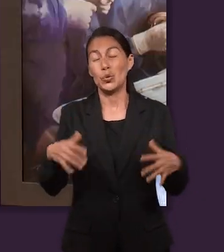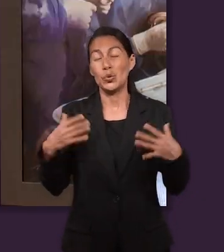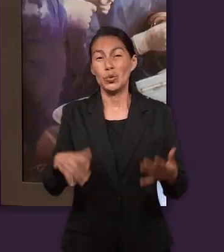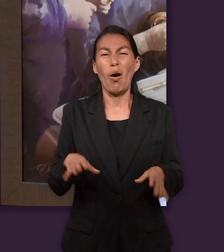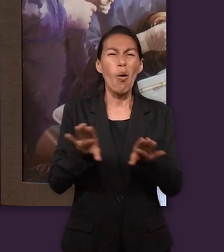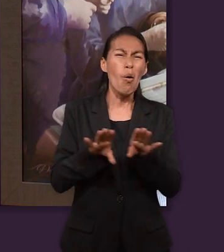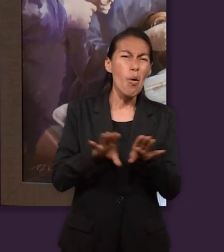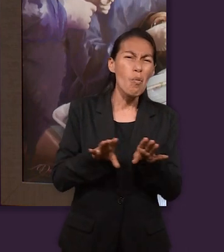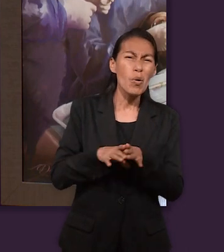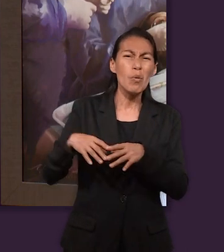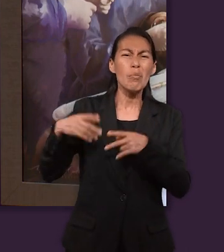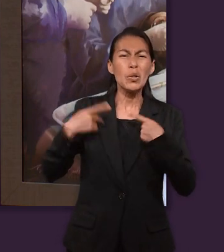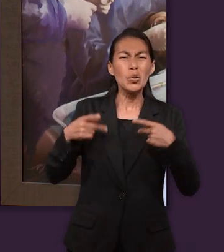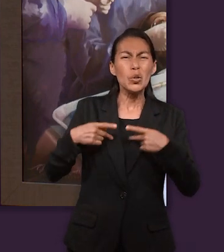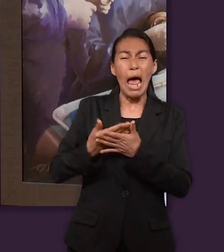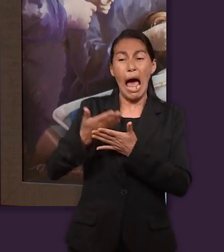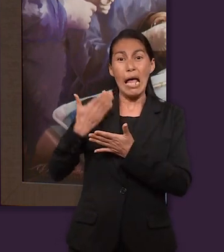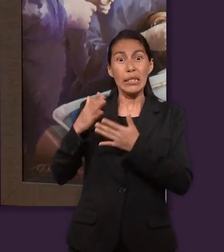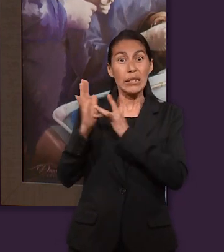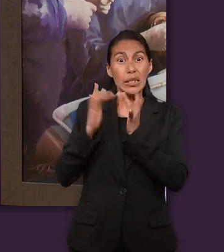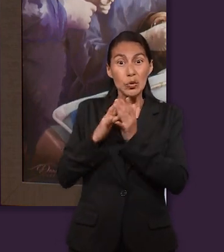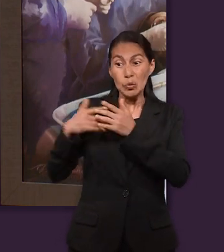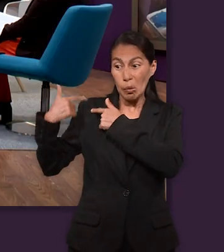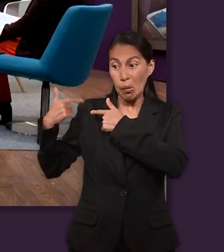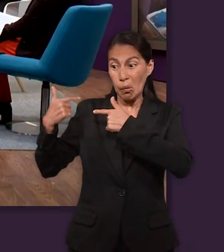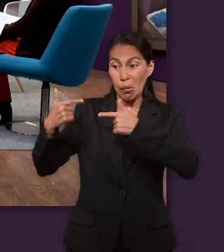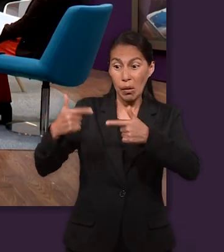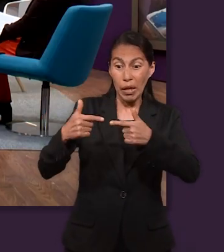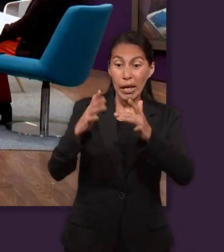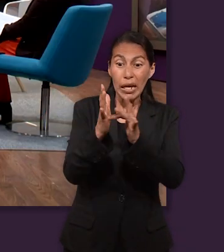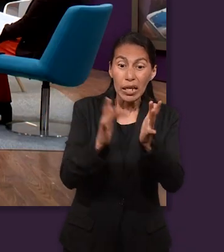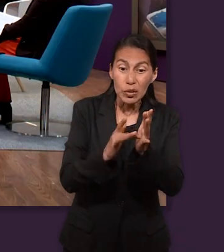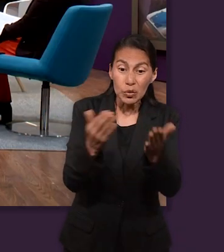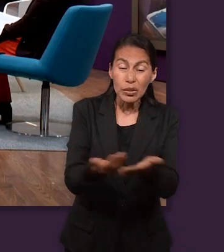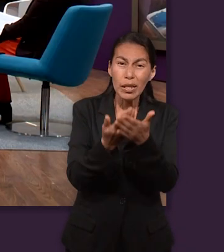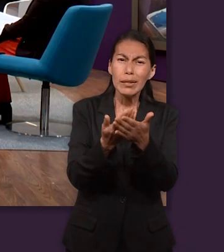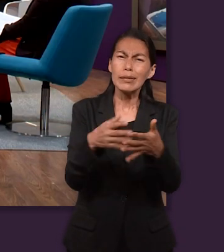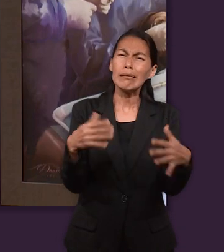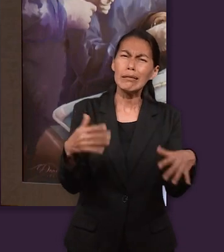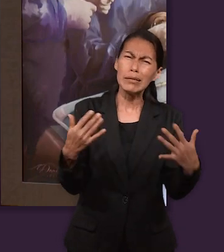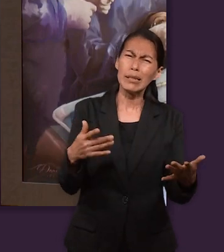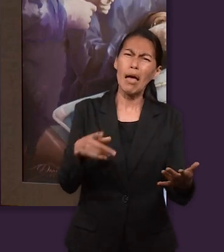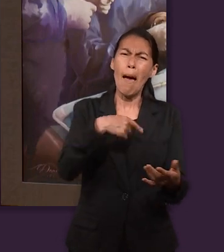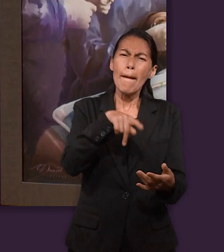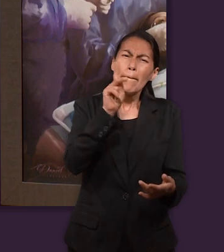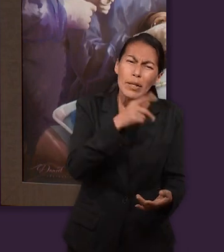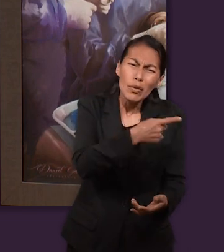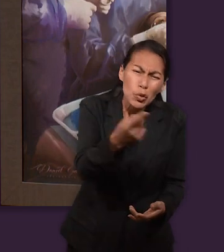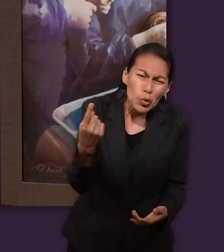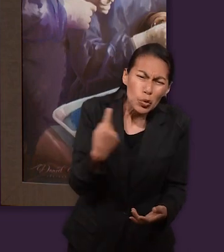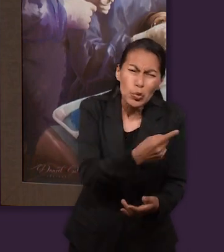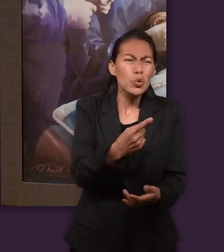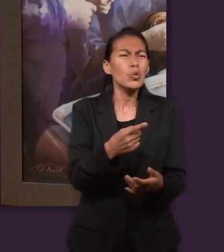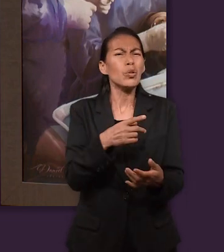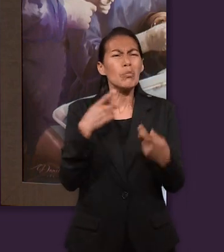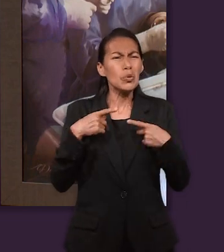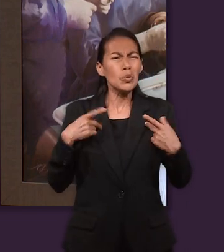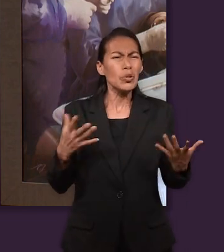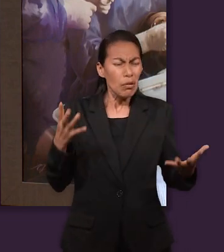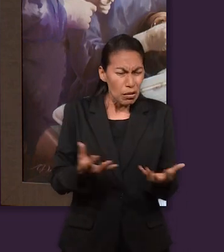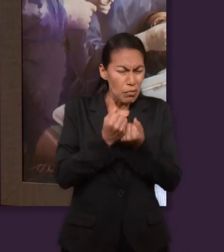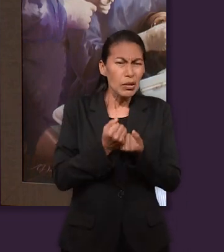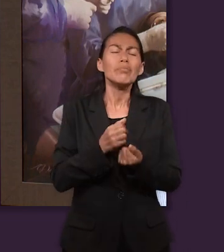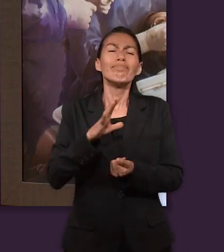descendencia de Jesús, desde donde viene, y cómo este cuadro tiene una trascendencia para nuestra propia salvación